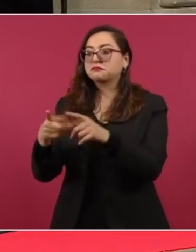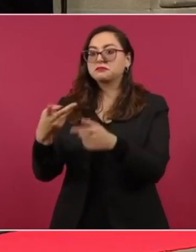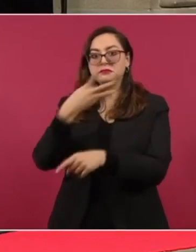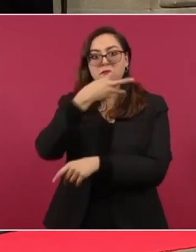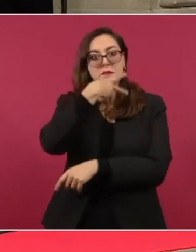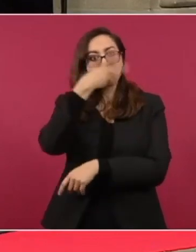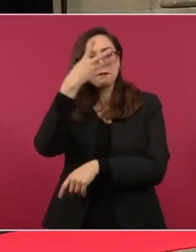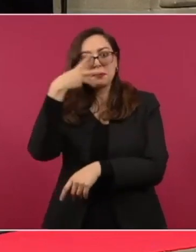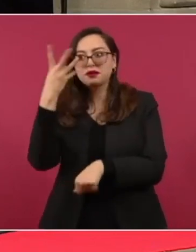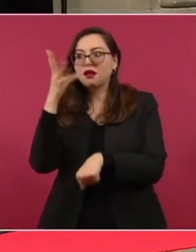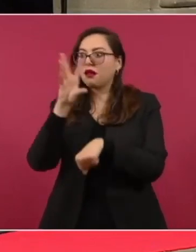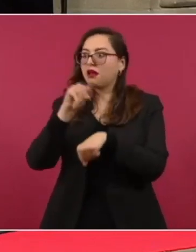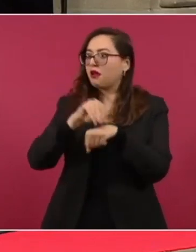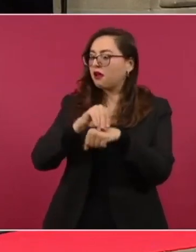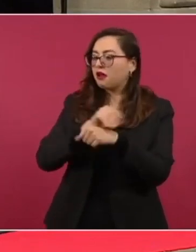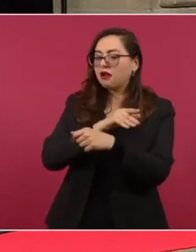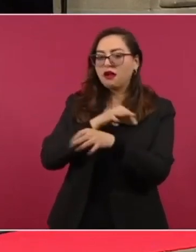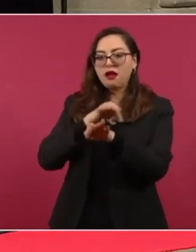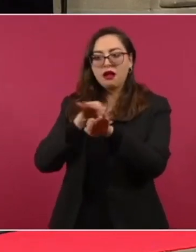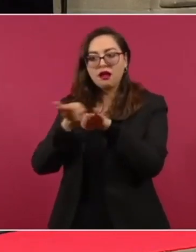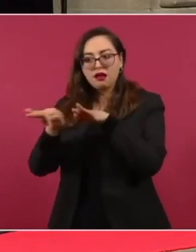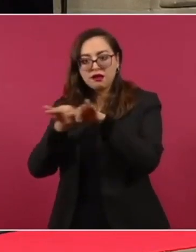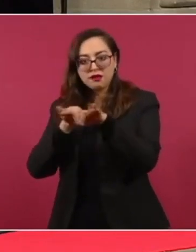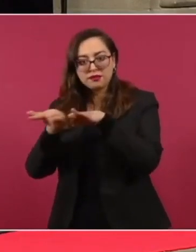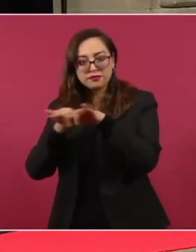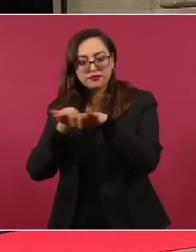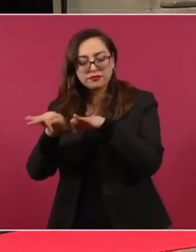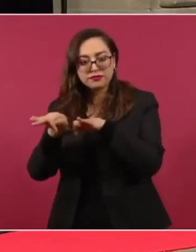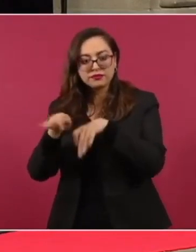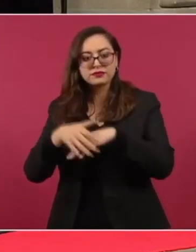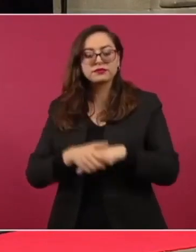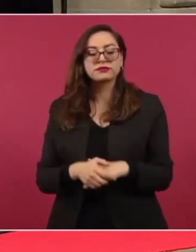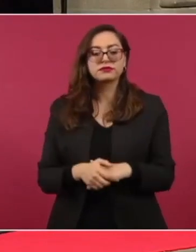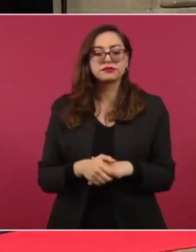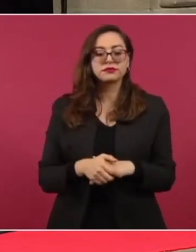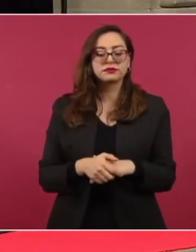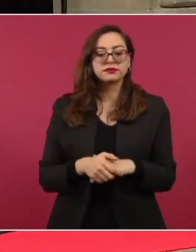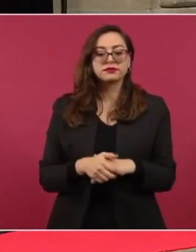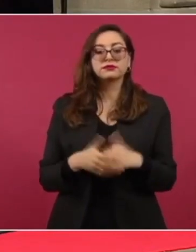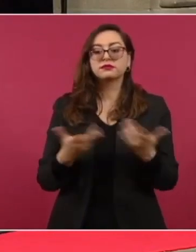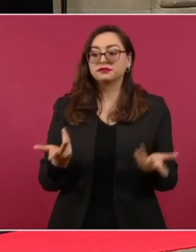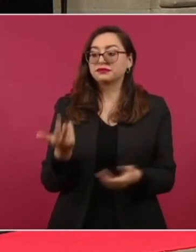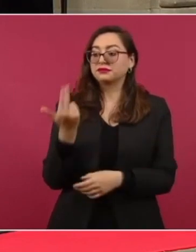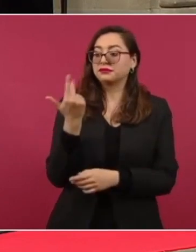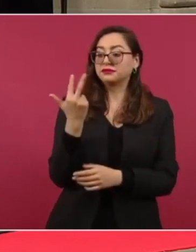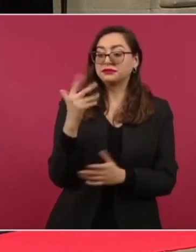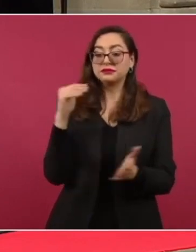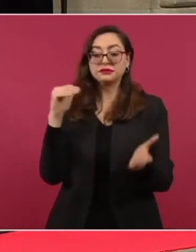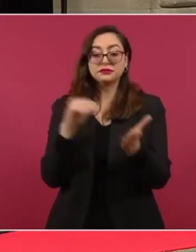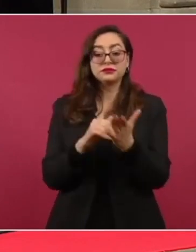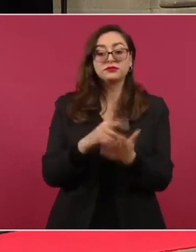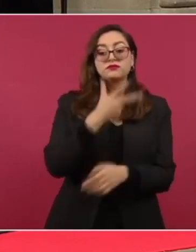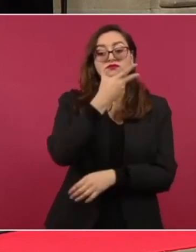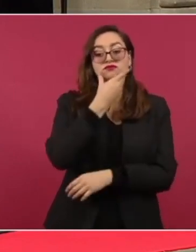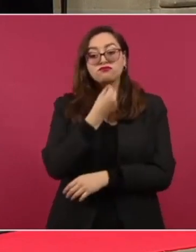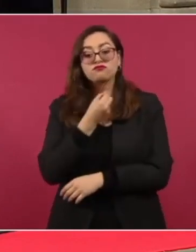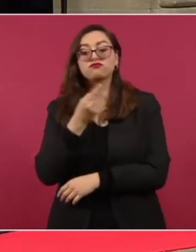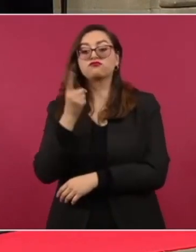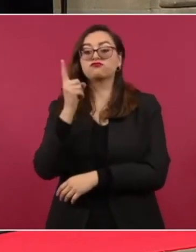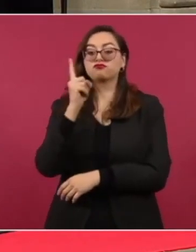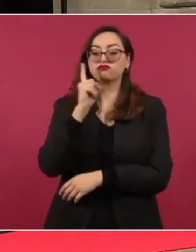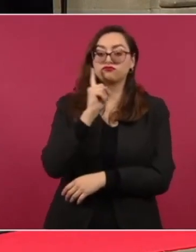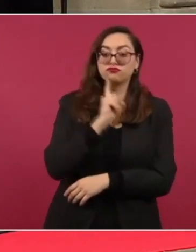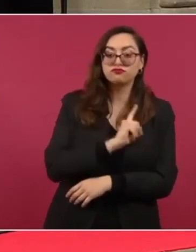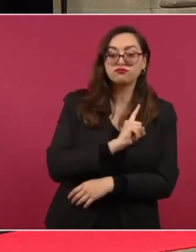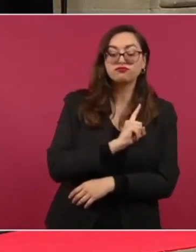beneficia a 25 mil hombres y mujeres, 25 mil